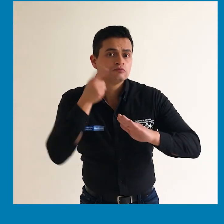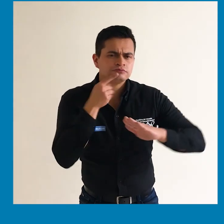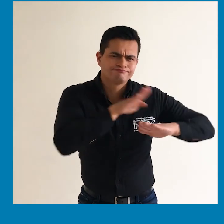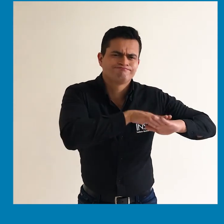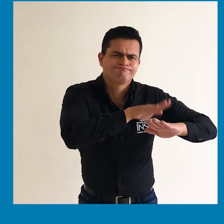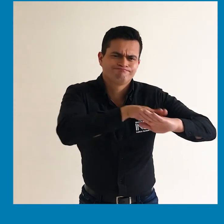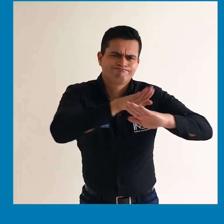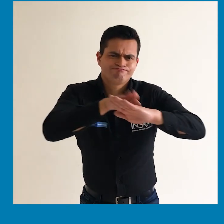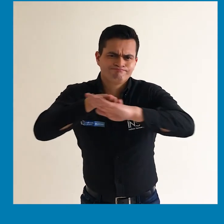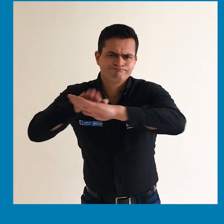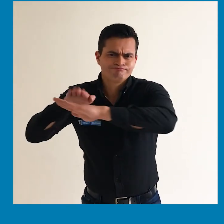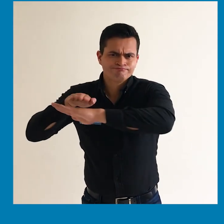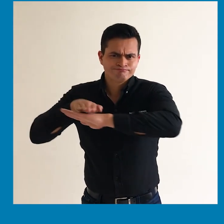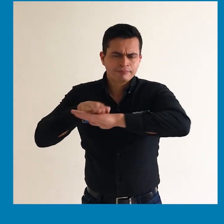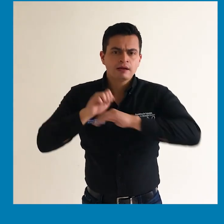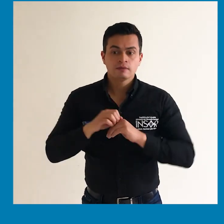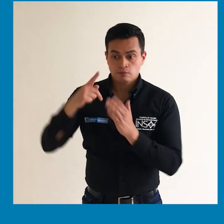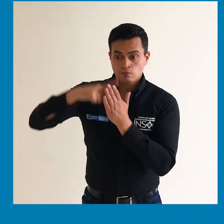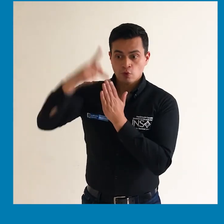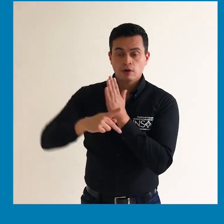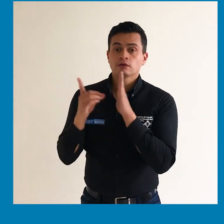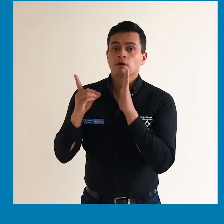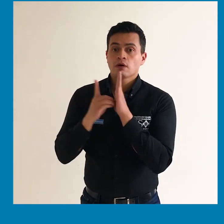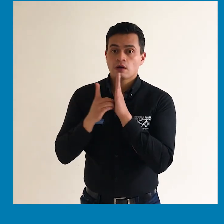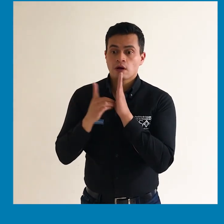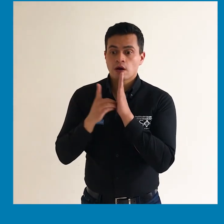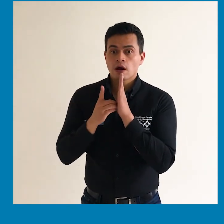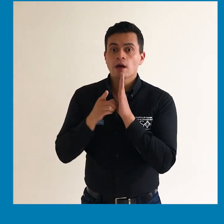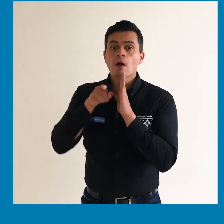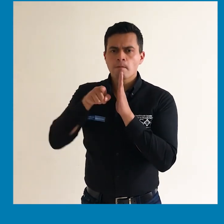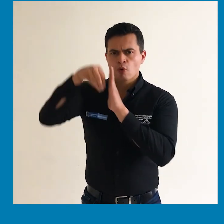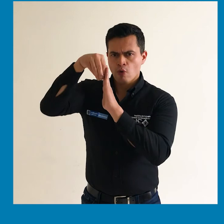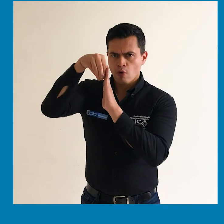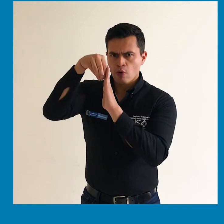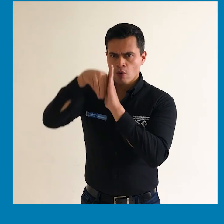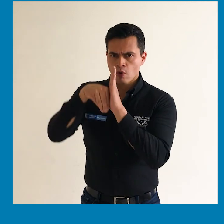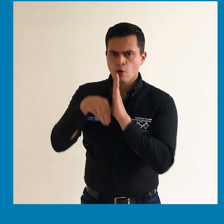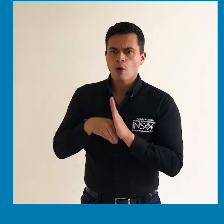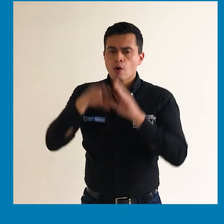Le recordamos a toda la comunidad sorda que pueden hacer sus observaciones